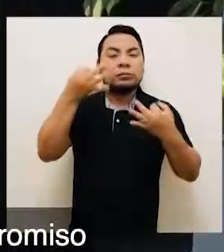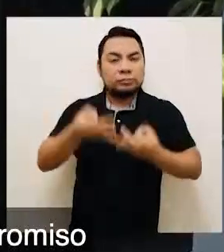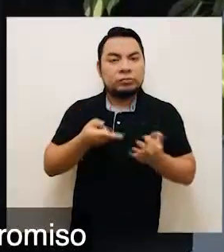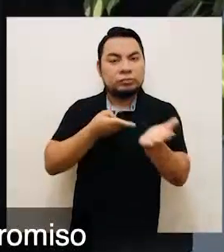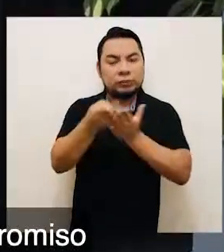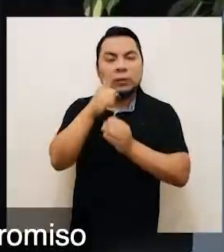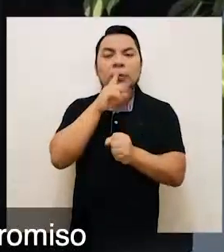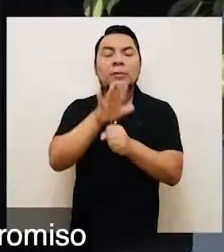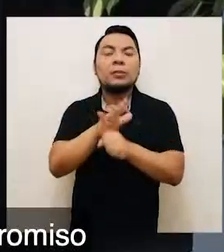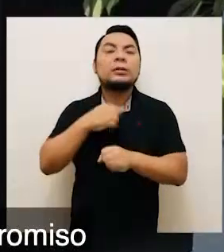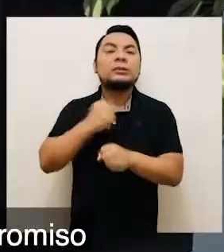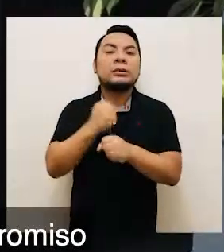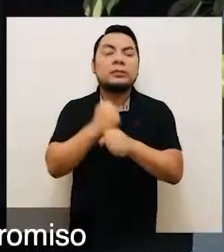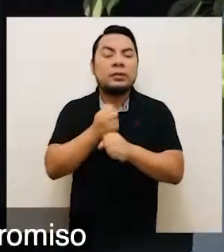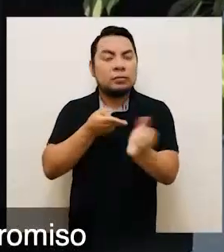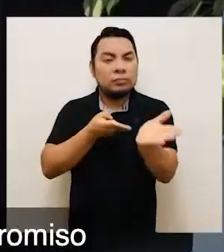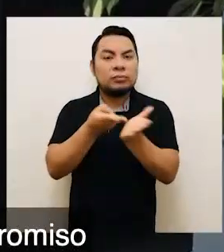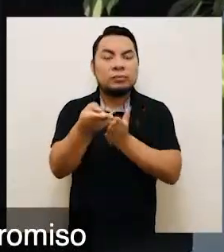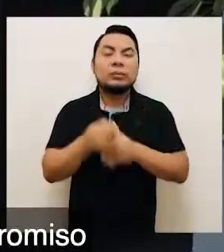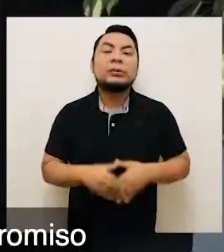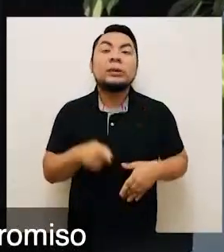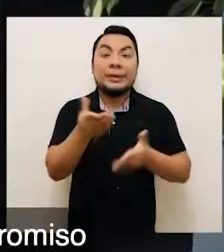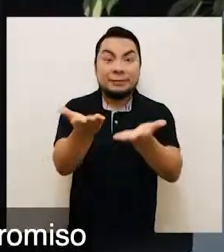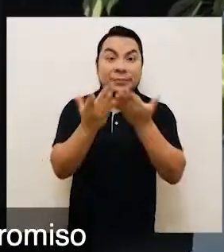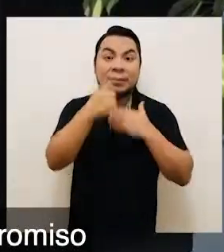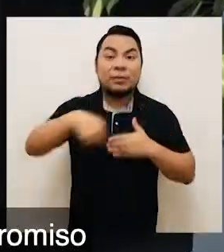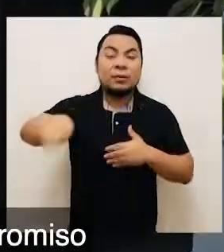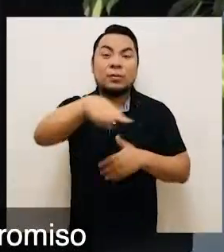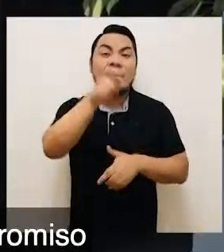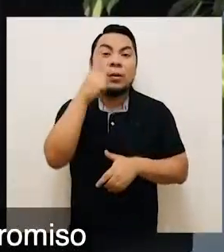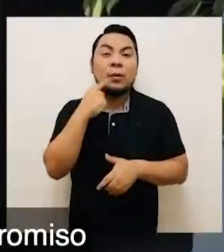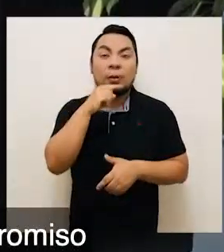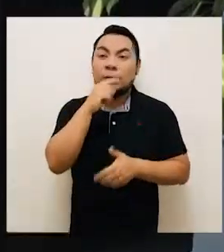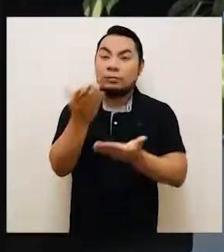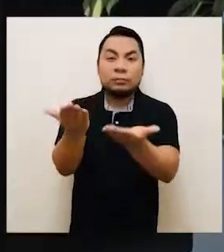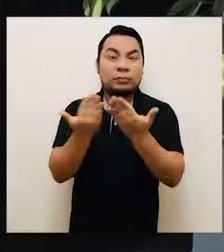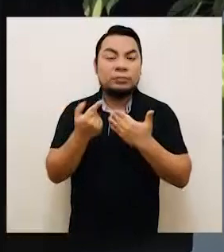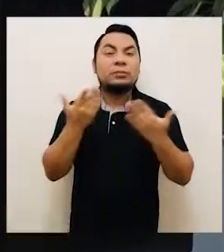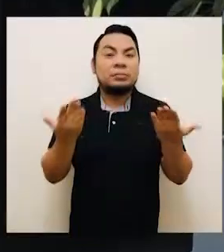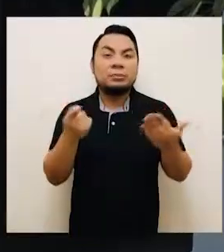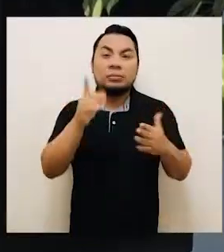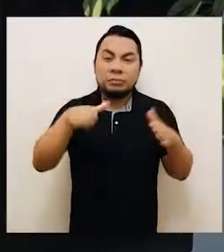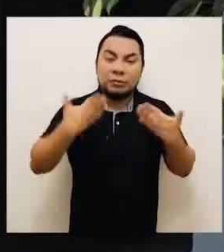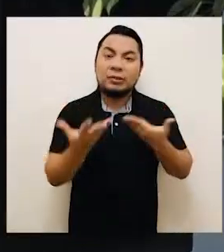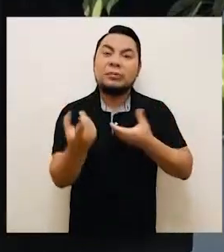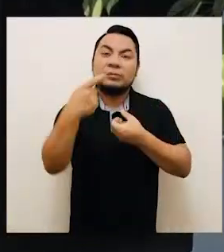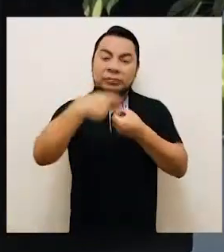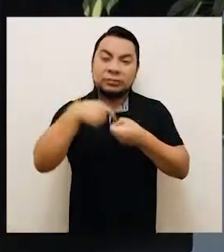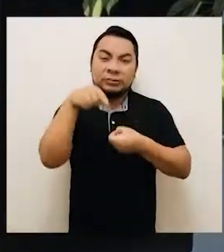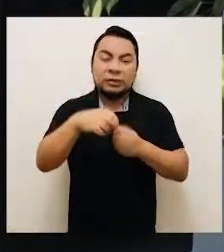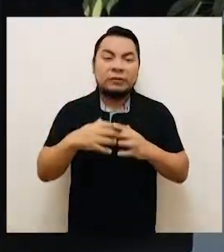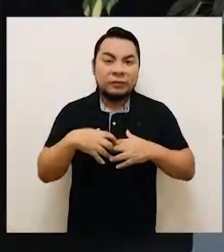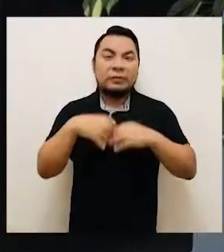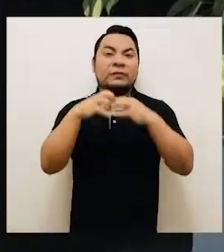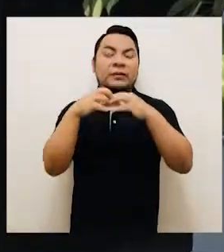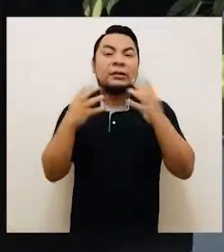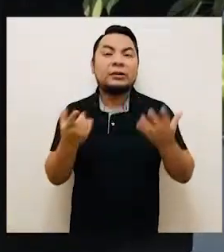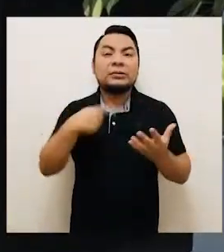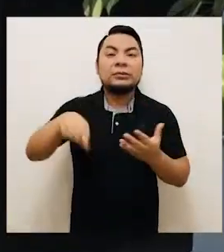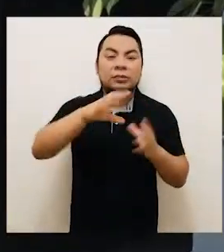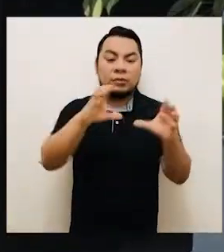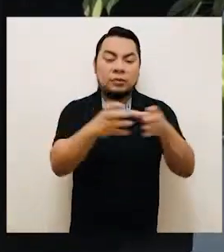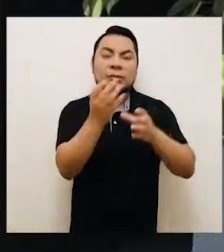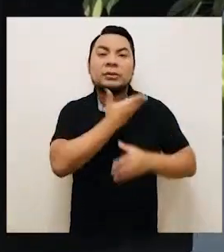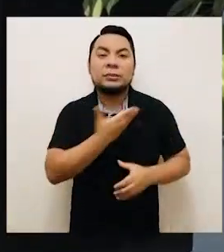compromiso para trabajar con integridad e invitamos a todos los ciudadanos a que contribuyan en el fortalecimiento de las